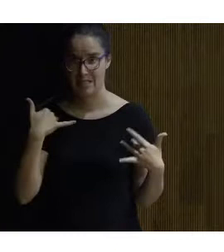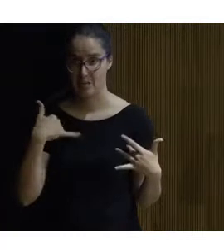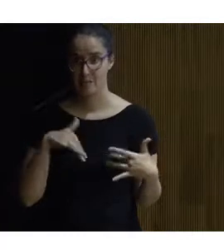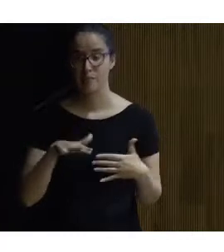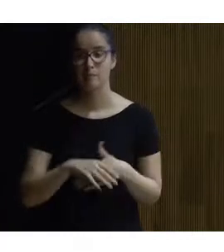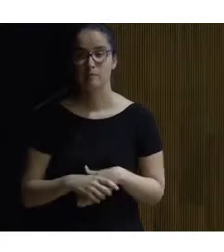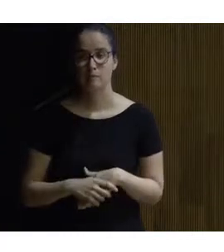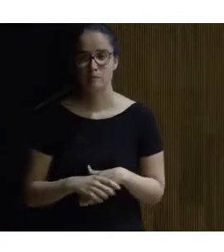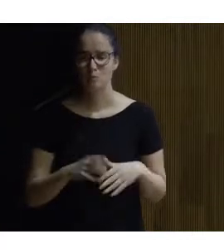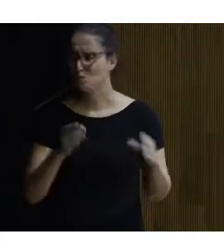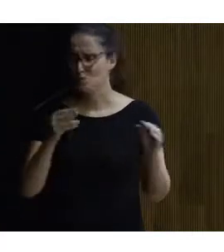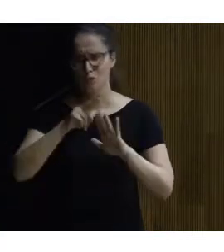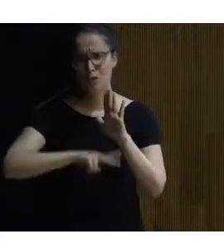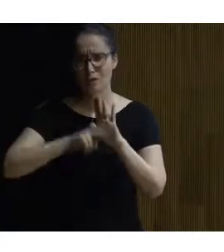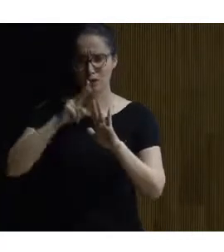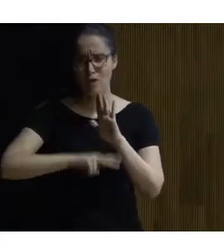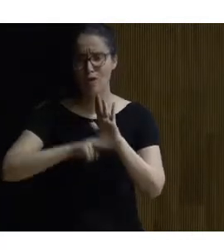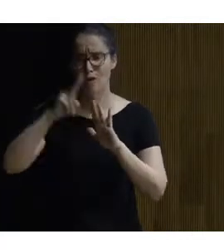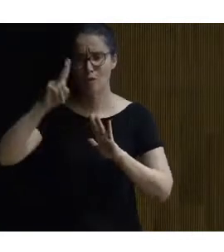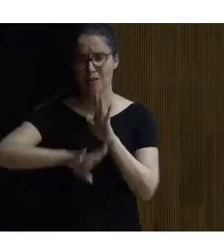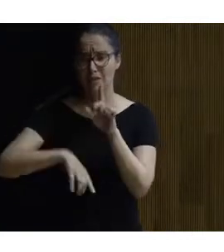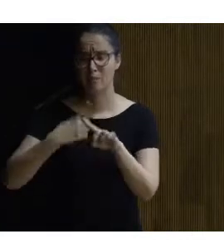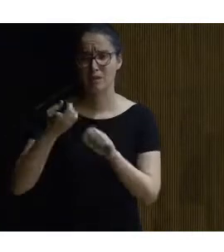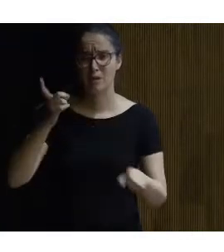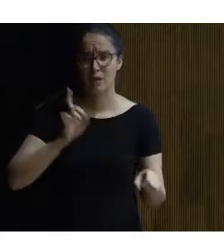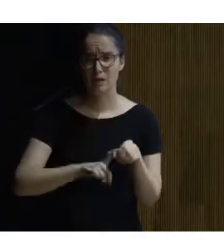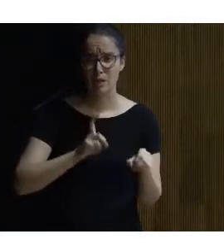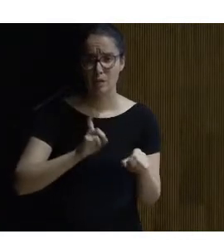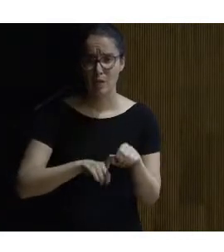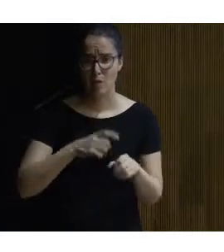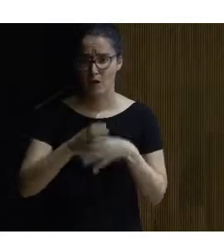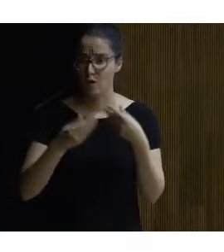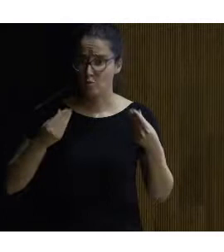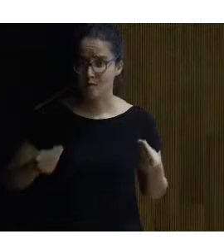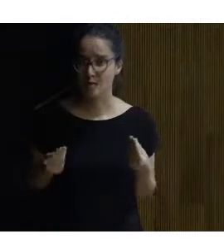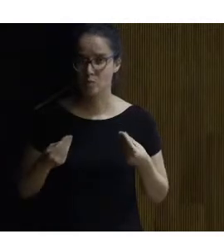tenemos un montón de normas en las que además ha participado ese mismo órgano